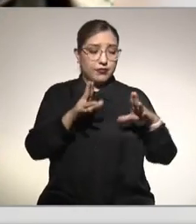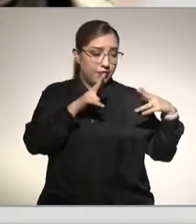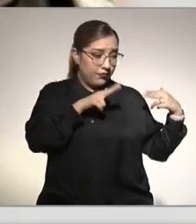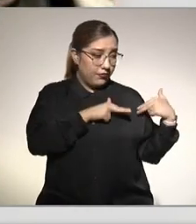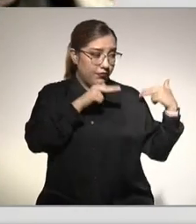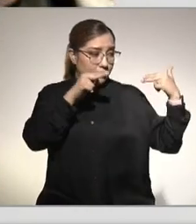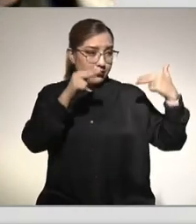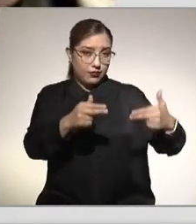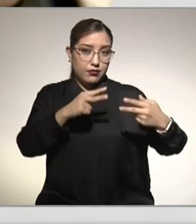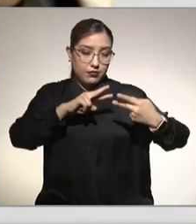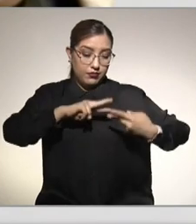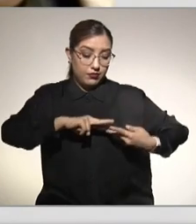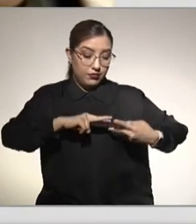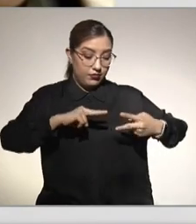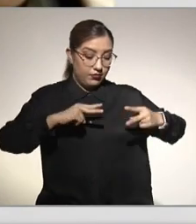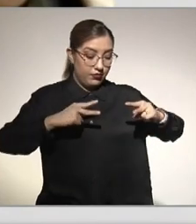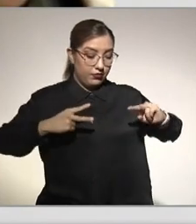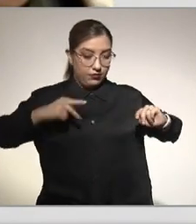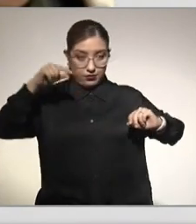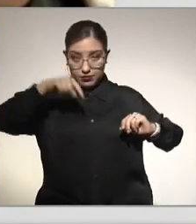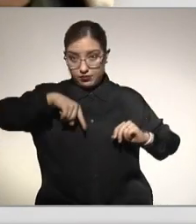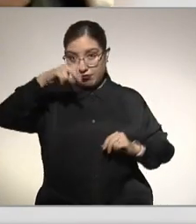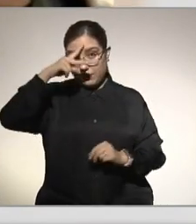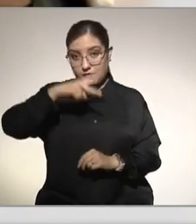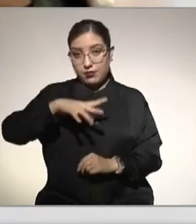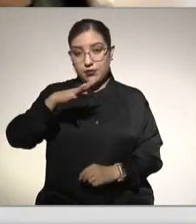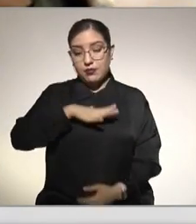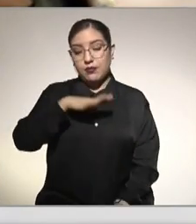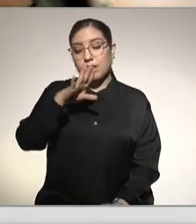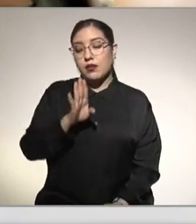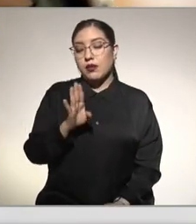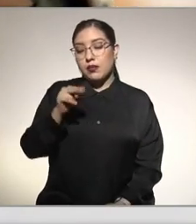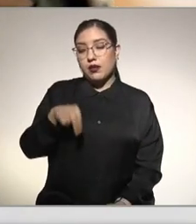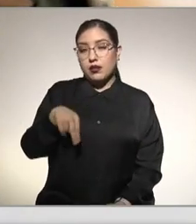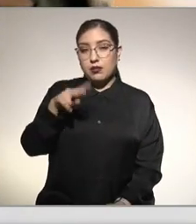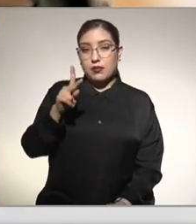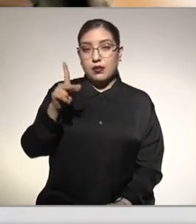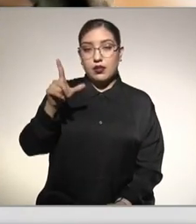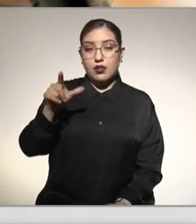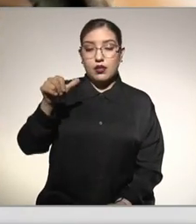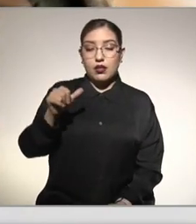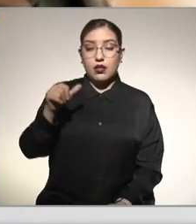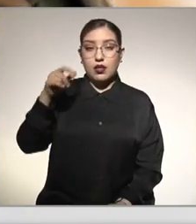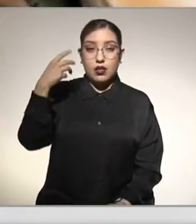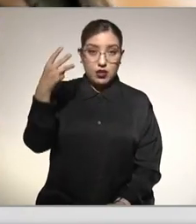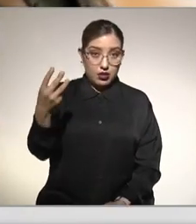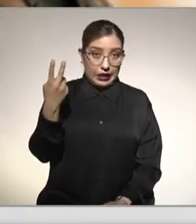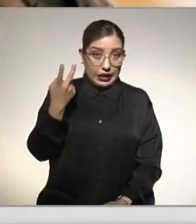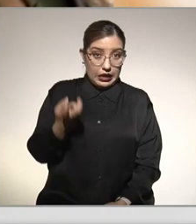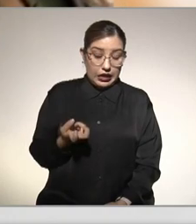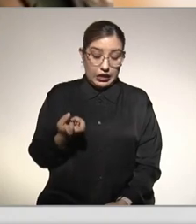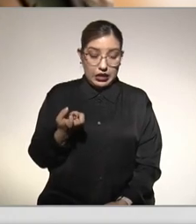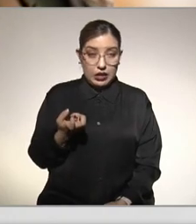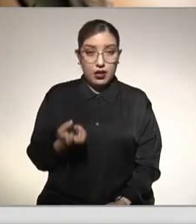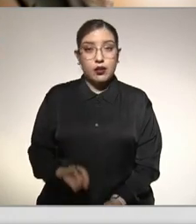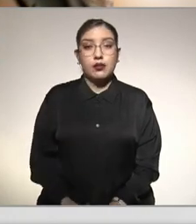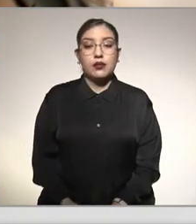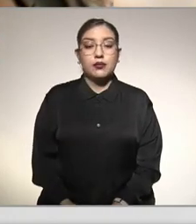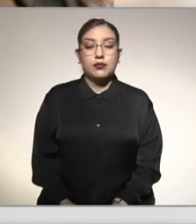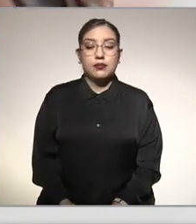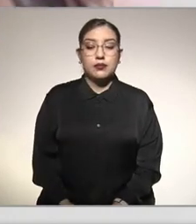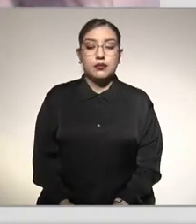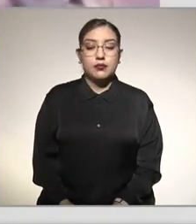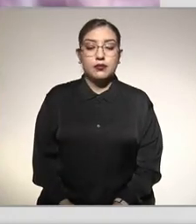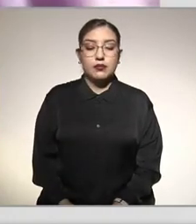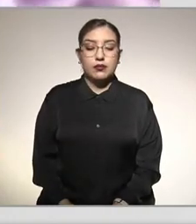especialmente en México tenemos un gen que es el PNPLA3 que cuando se presenta de manera homocigota todos de